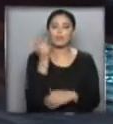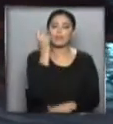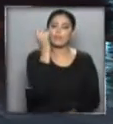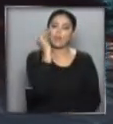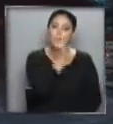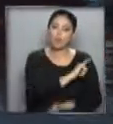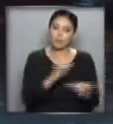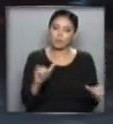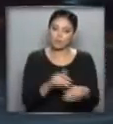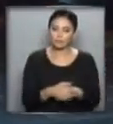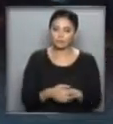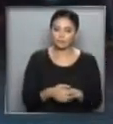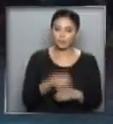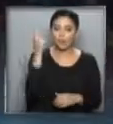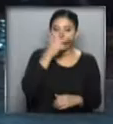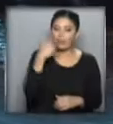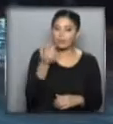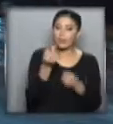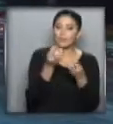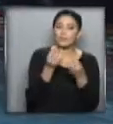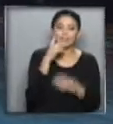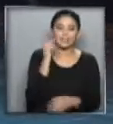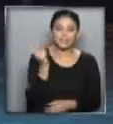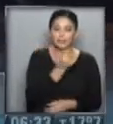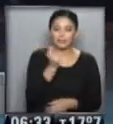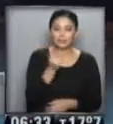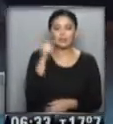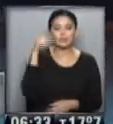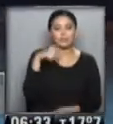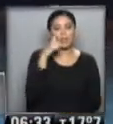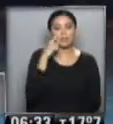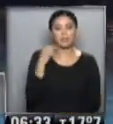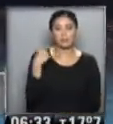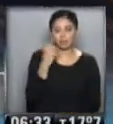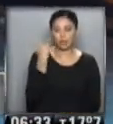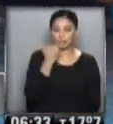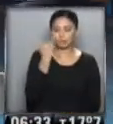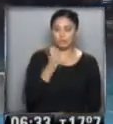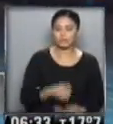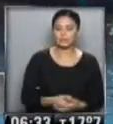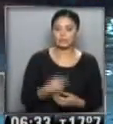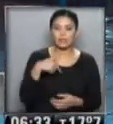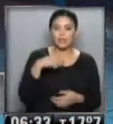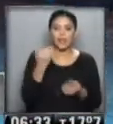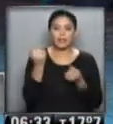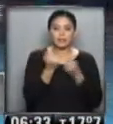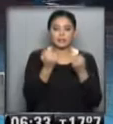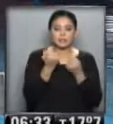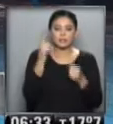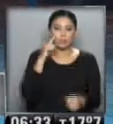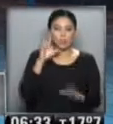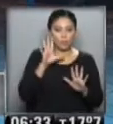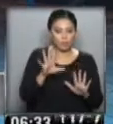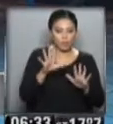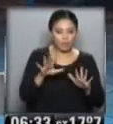...buen día Hugo... ...¿cómo estás? Te escuchamos... ¿Qué tal? Buen día Lidio, Nadia... ...y una jornada sin duda... ...como están señalando... ...y lo decía Nadia... ...para transitar con mucho cuidado...